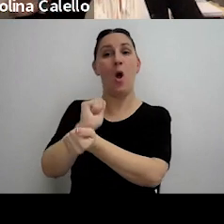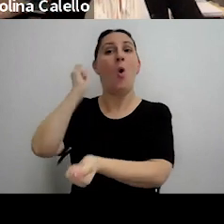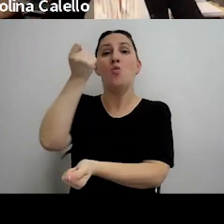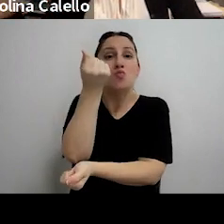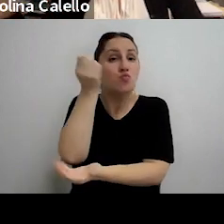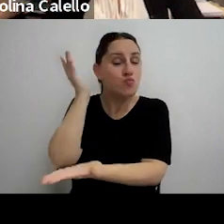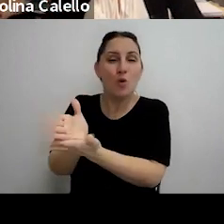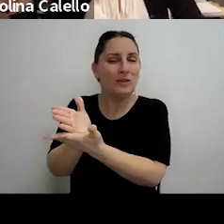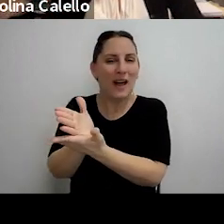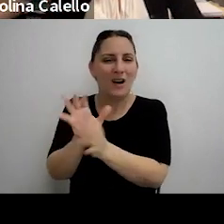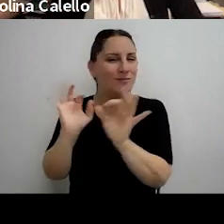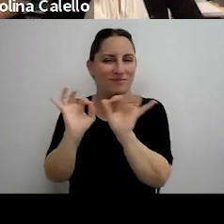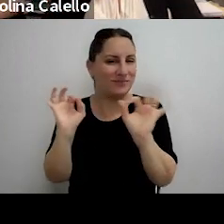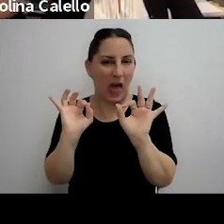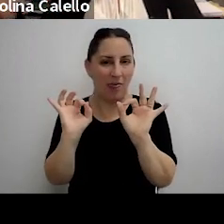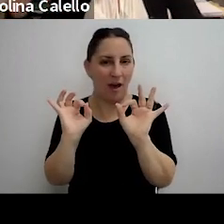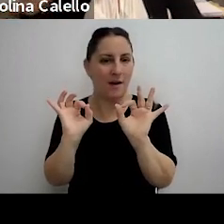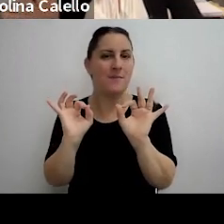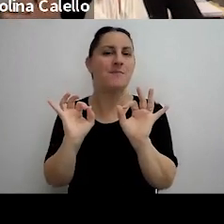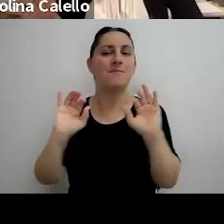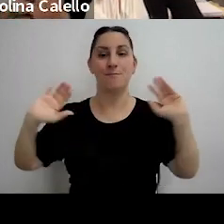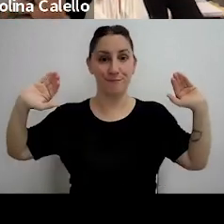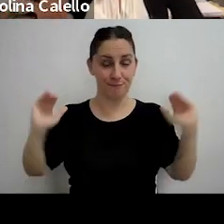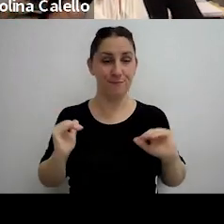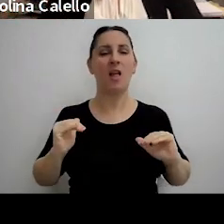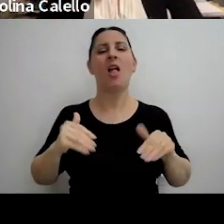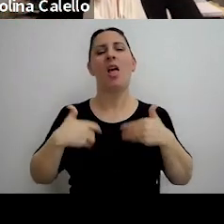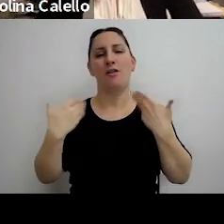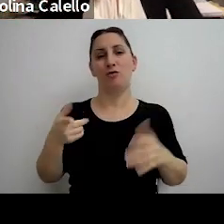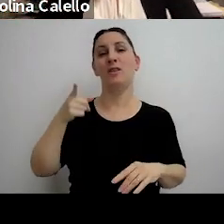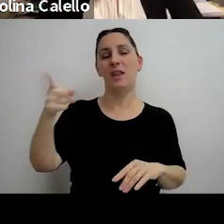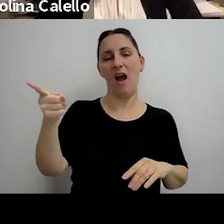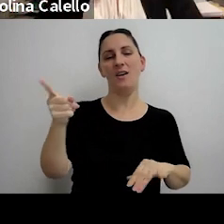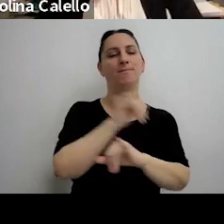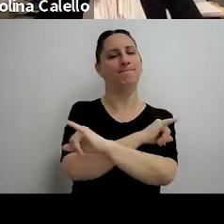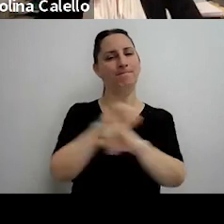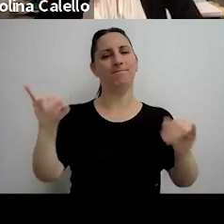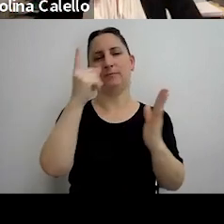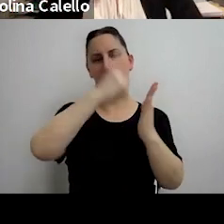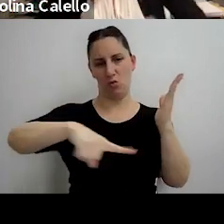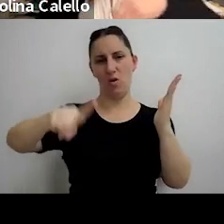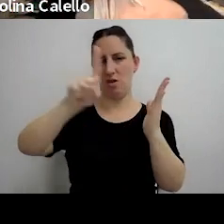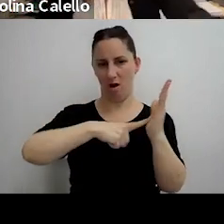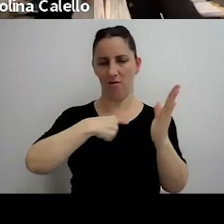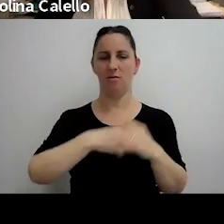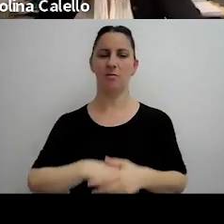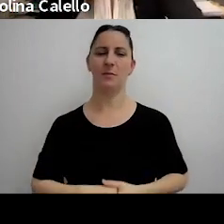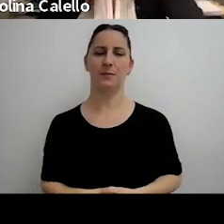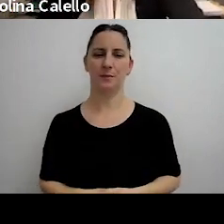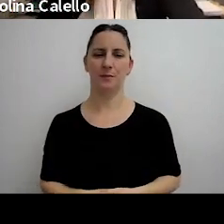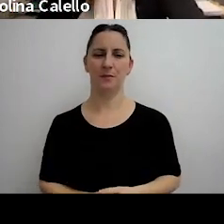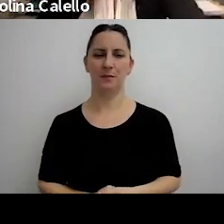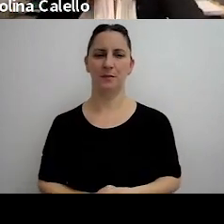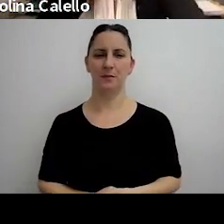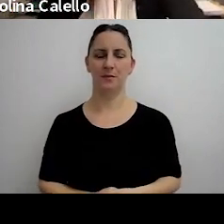en consonancia con esa reducción también también se ha declarado la nulidad de